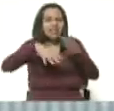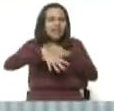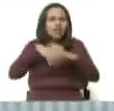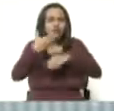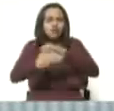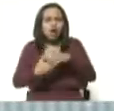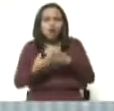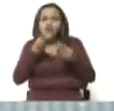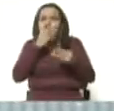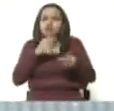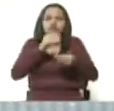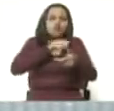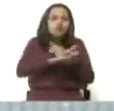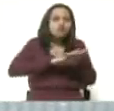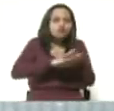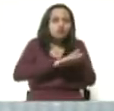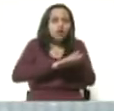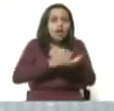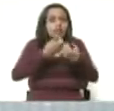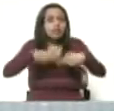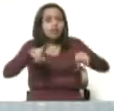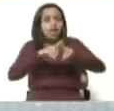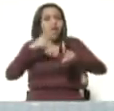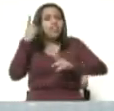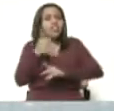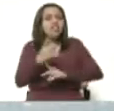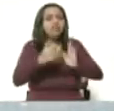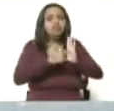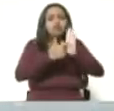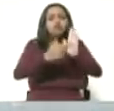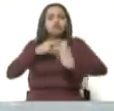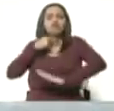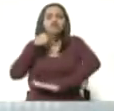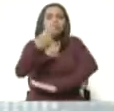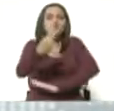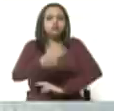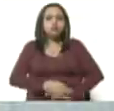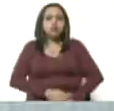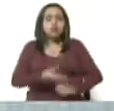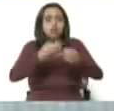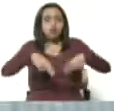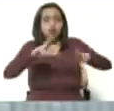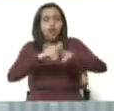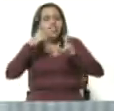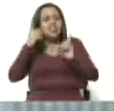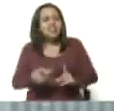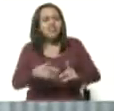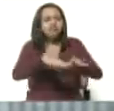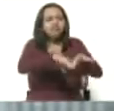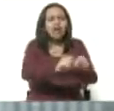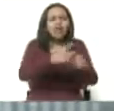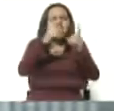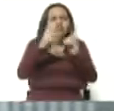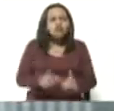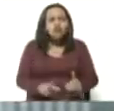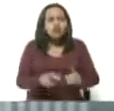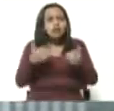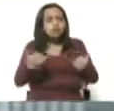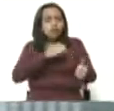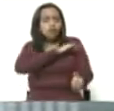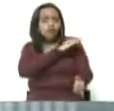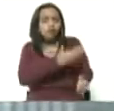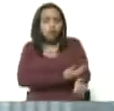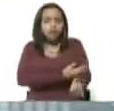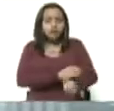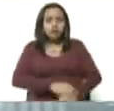no soluciona el asunto. Y Naciones Unidas debe alzar la voz. Naciones Unidas debe tomar decisiones realmente rigurosas y